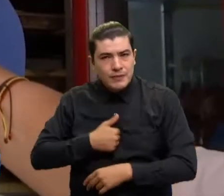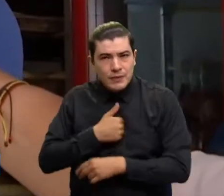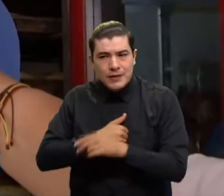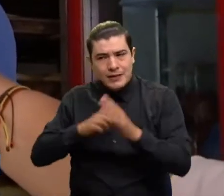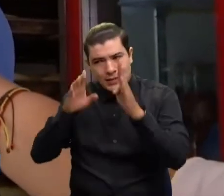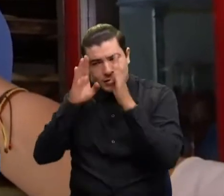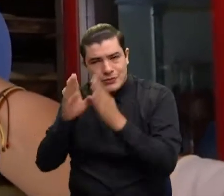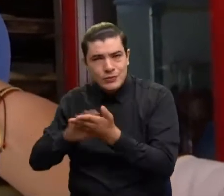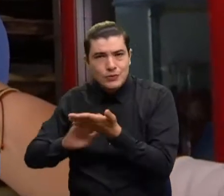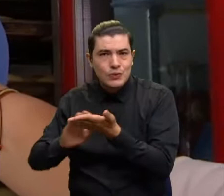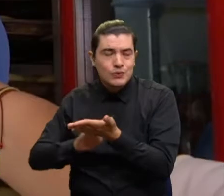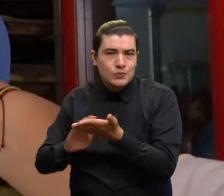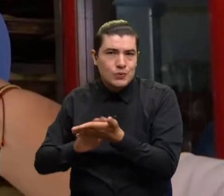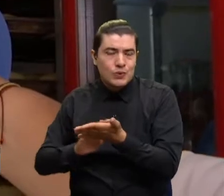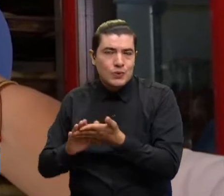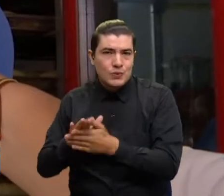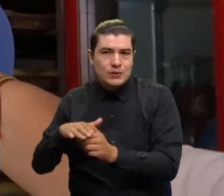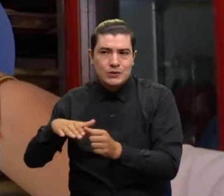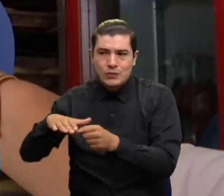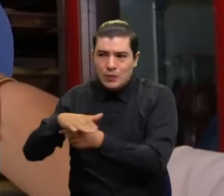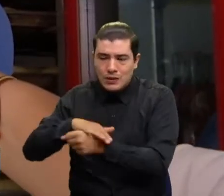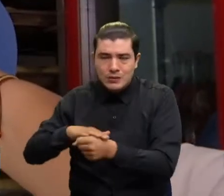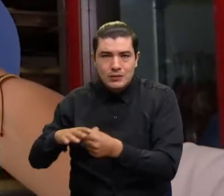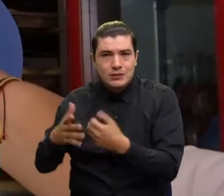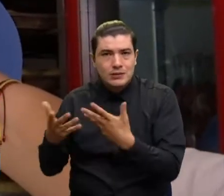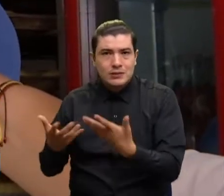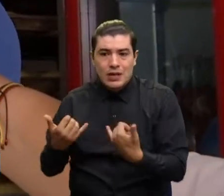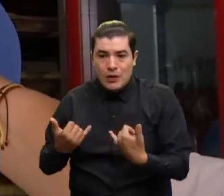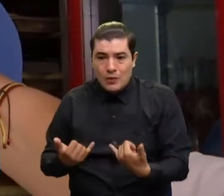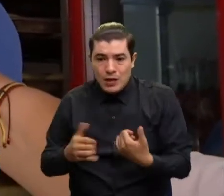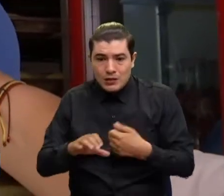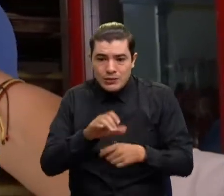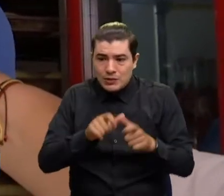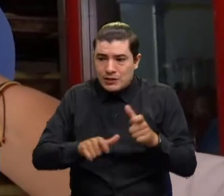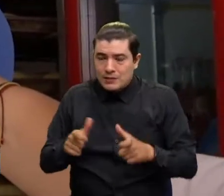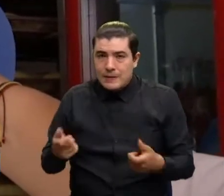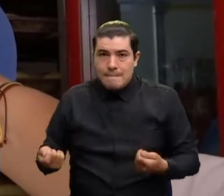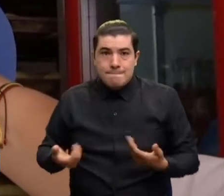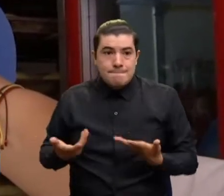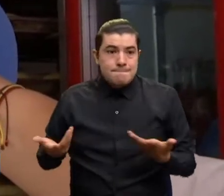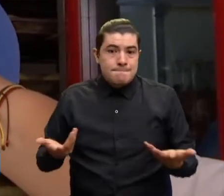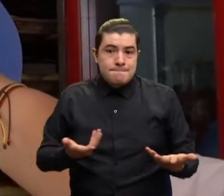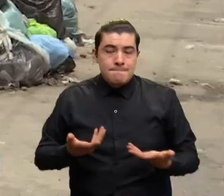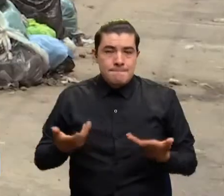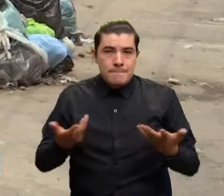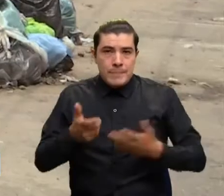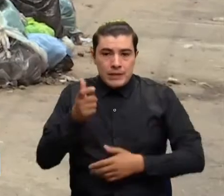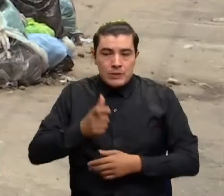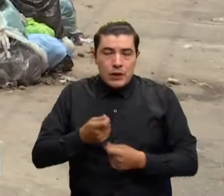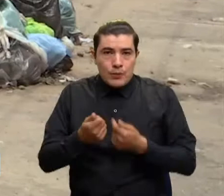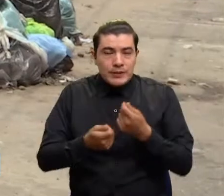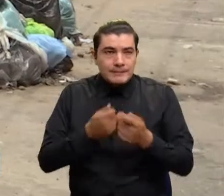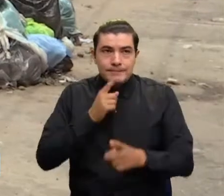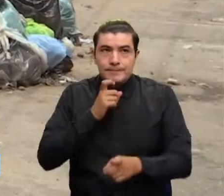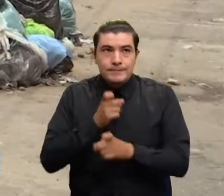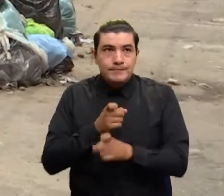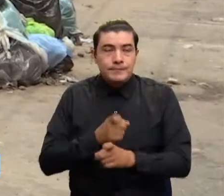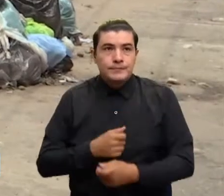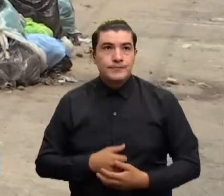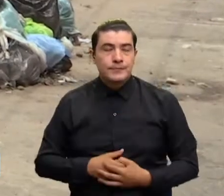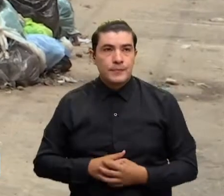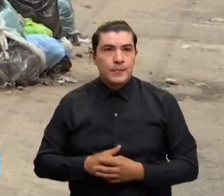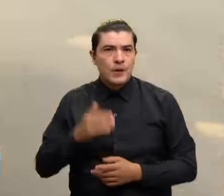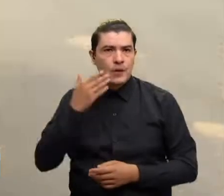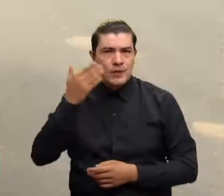arreglar esta situación, porque realmente se sale en las manos de uno como comerciante. Los ocho vehículos que recogieron las